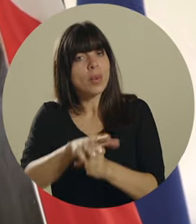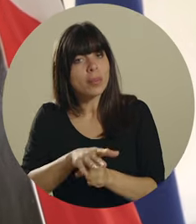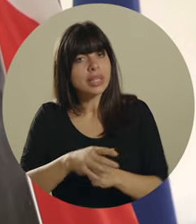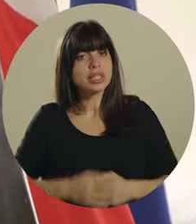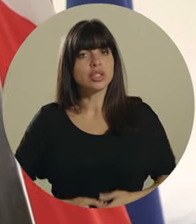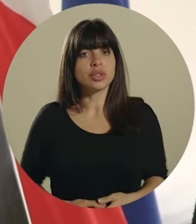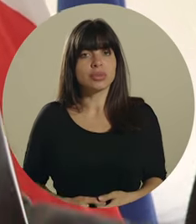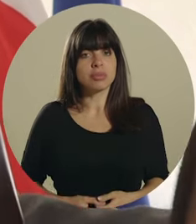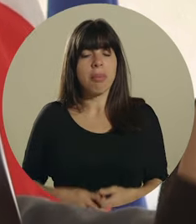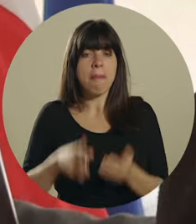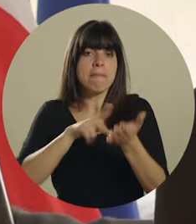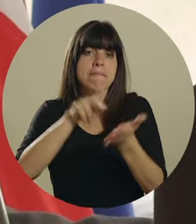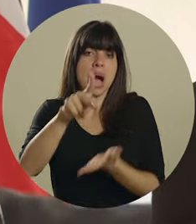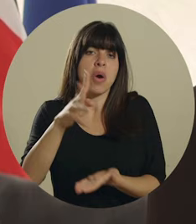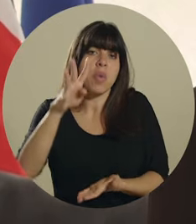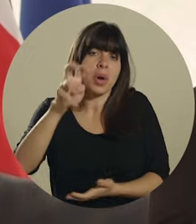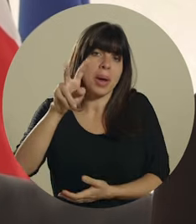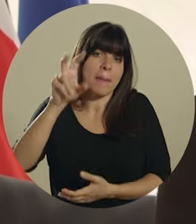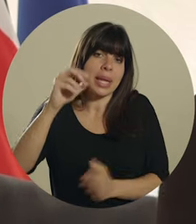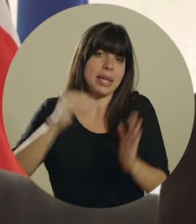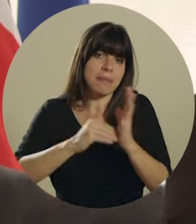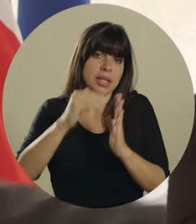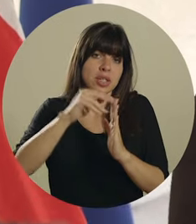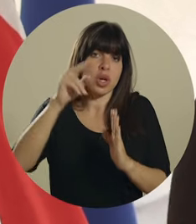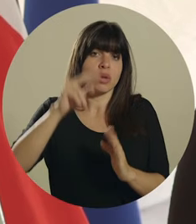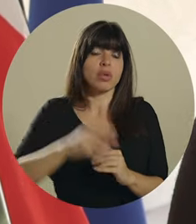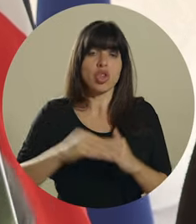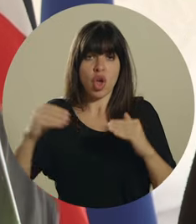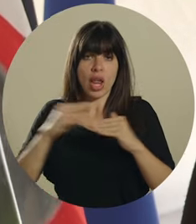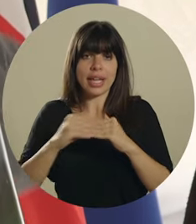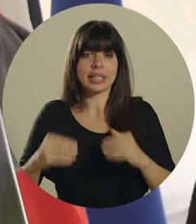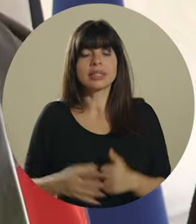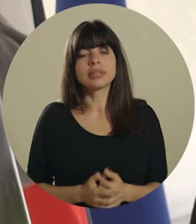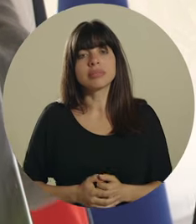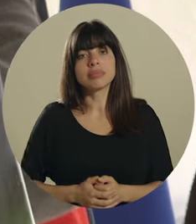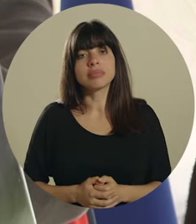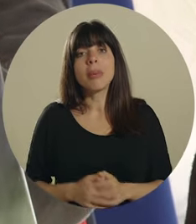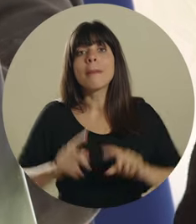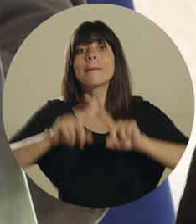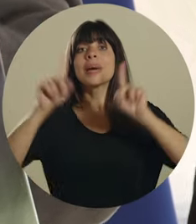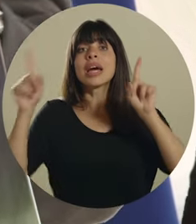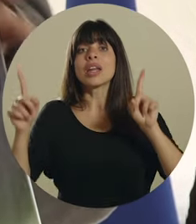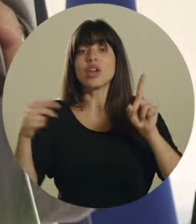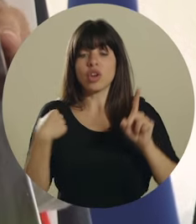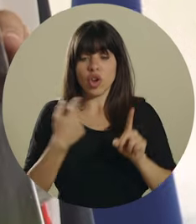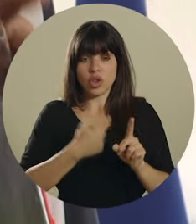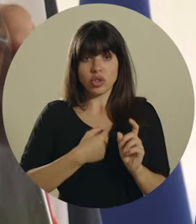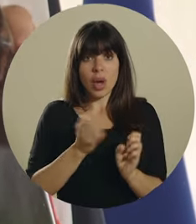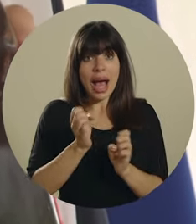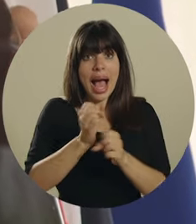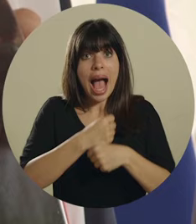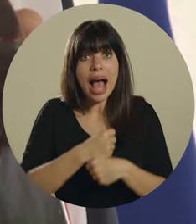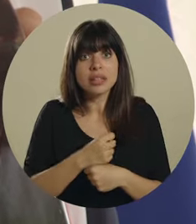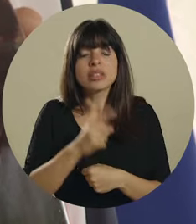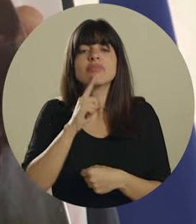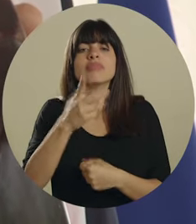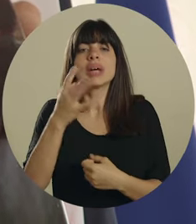Si acabamos de suscribir un compromiso, pago de 420 millones de dólares.